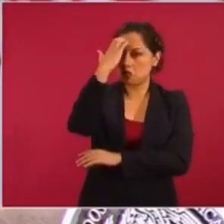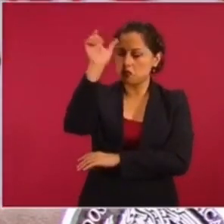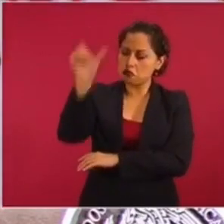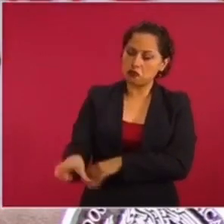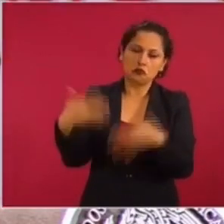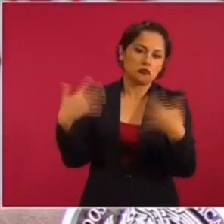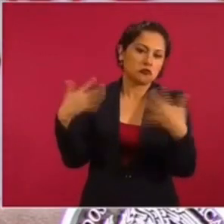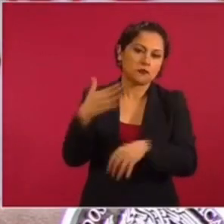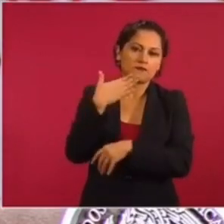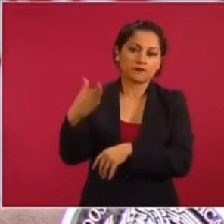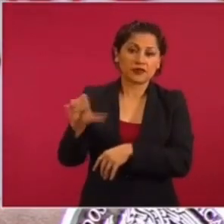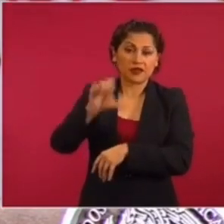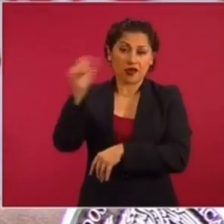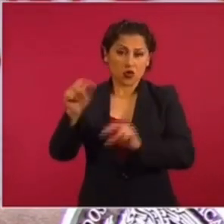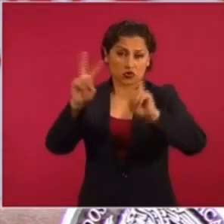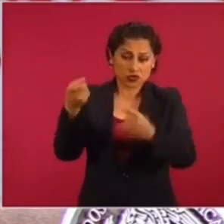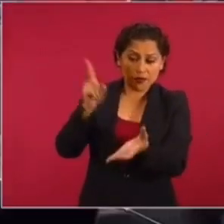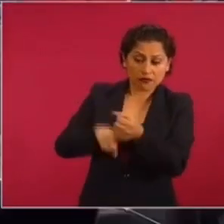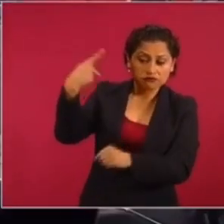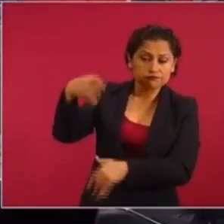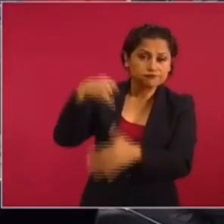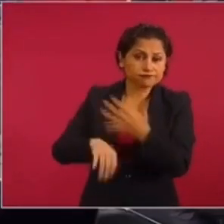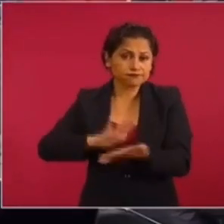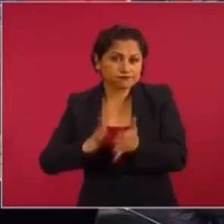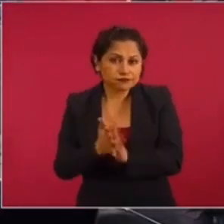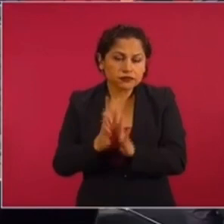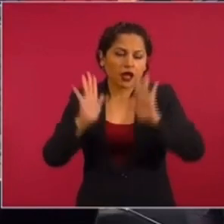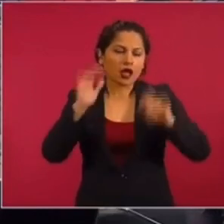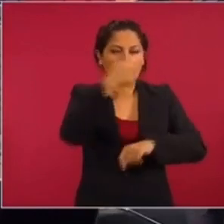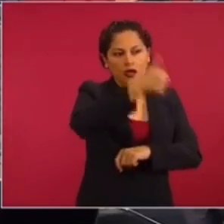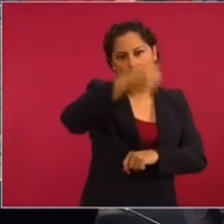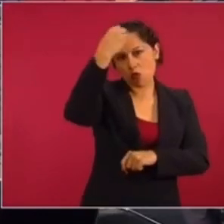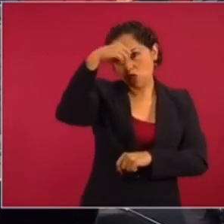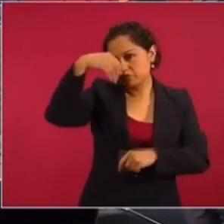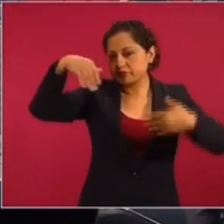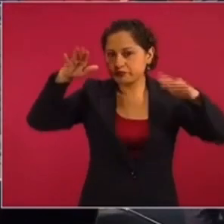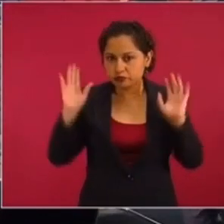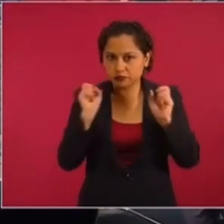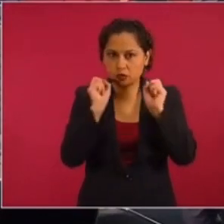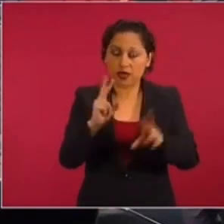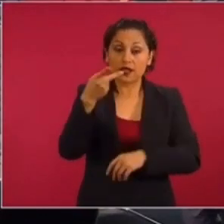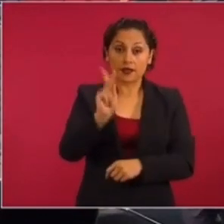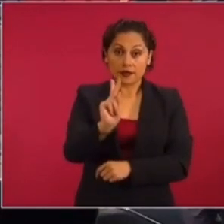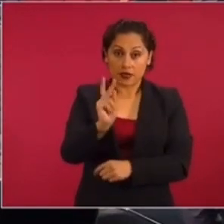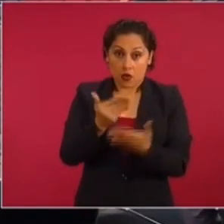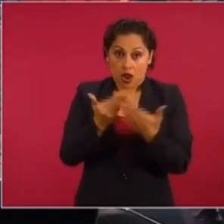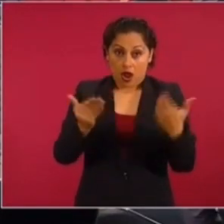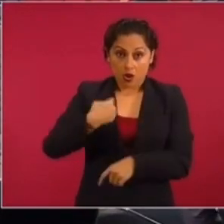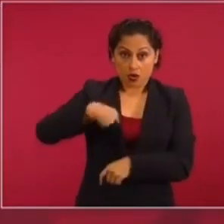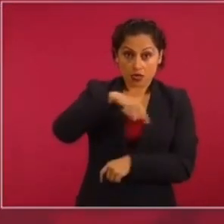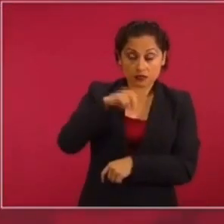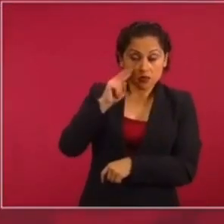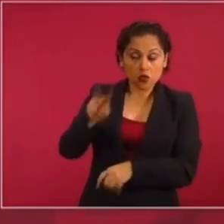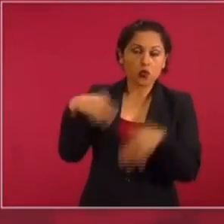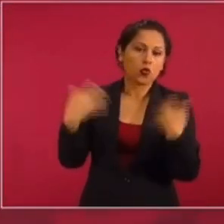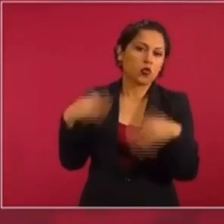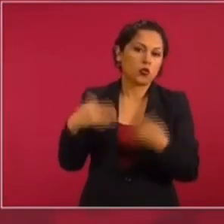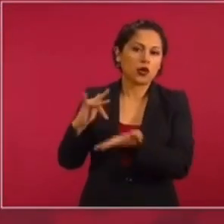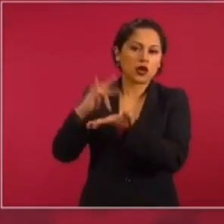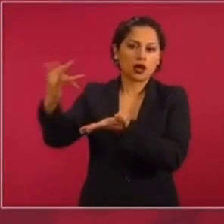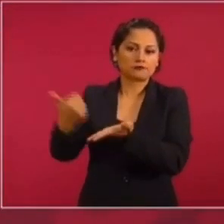que piense lo que considere, pero a nosotros sí nos ayuda